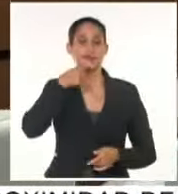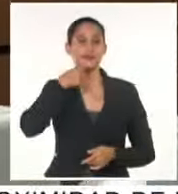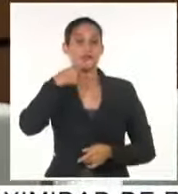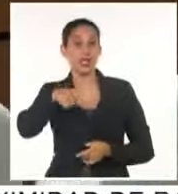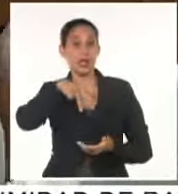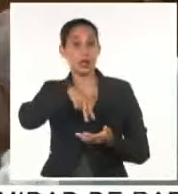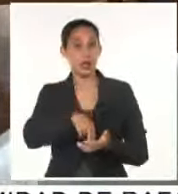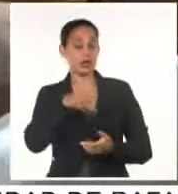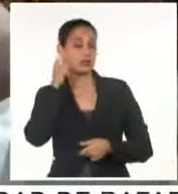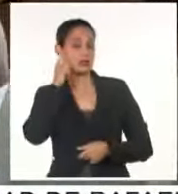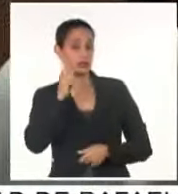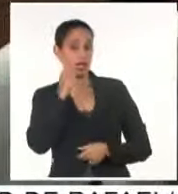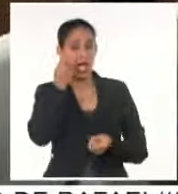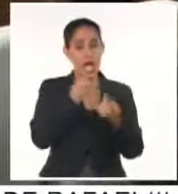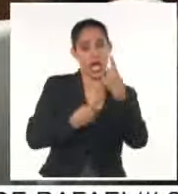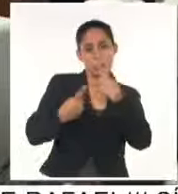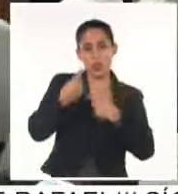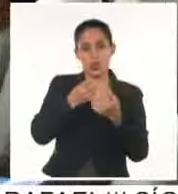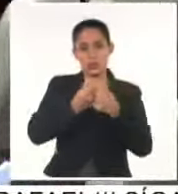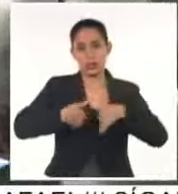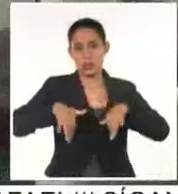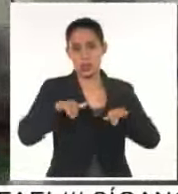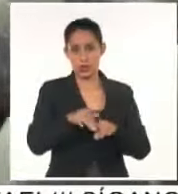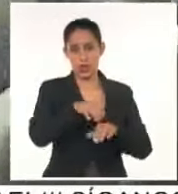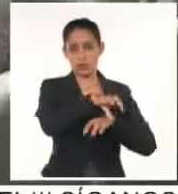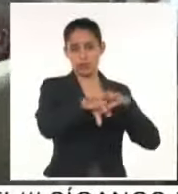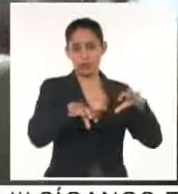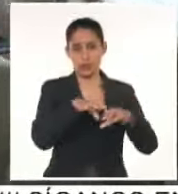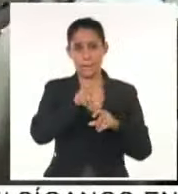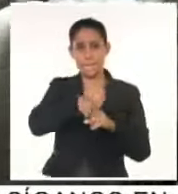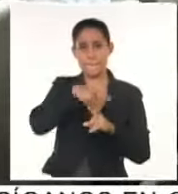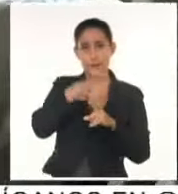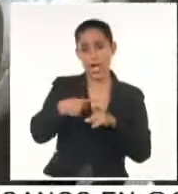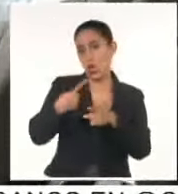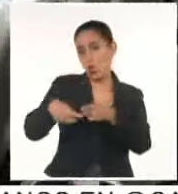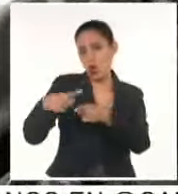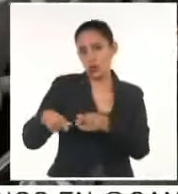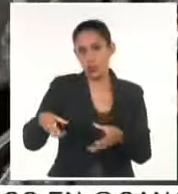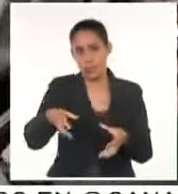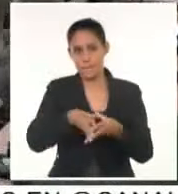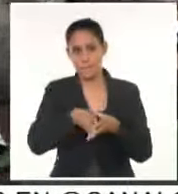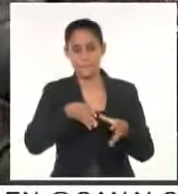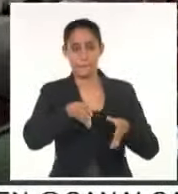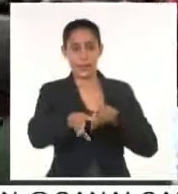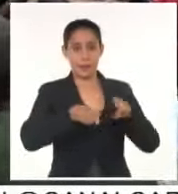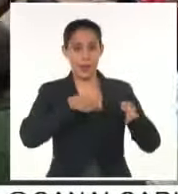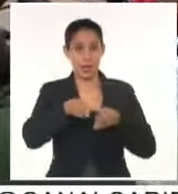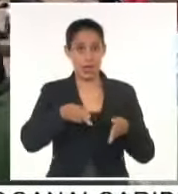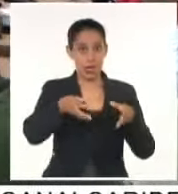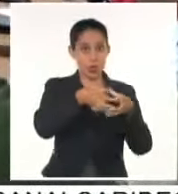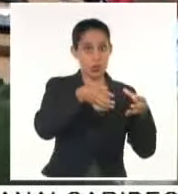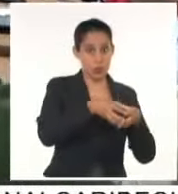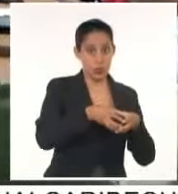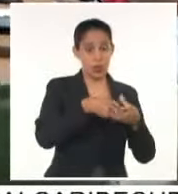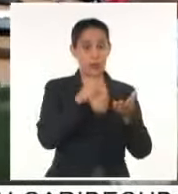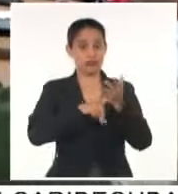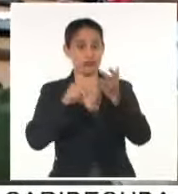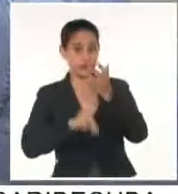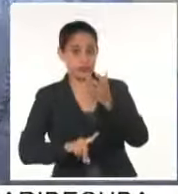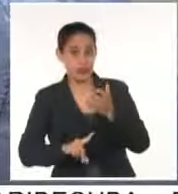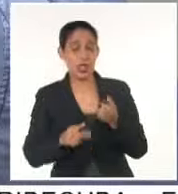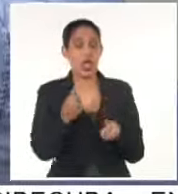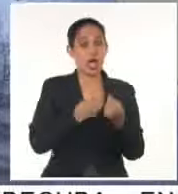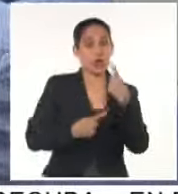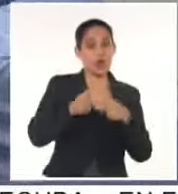de los recursos disponibles en los territorios y tener listas brigadas de trabajadores de la electricidad, los recursos hidráulicos y la